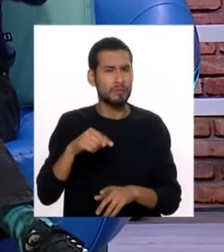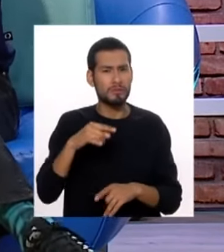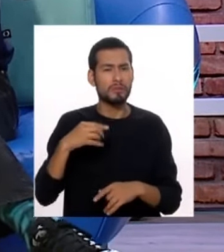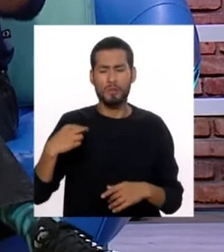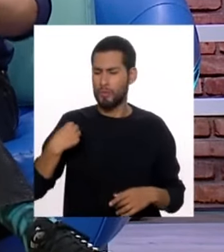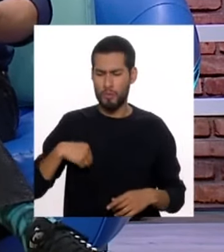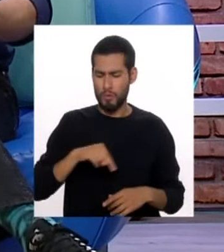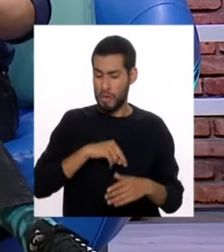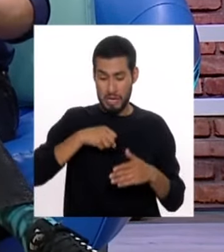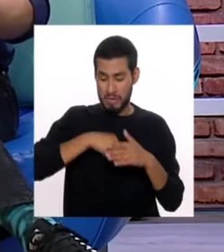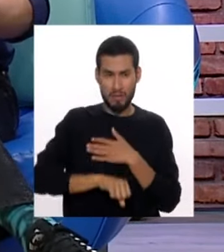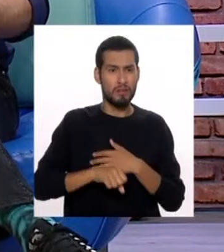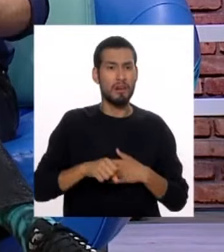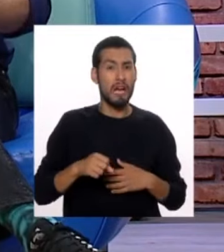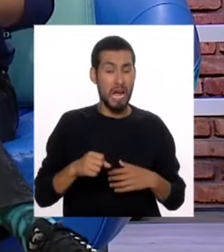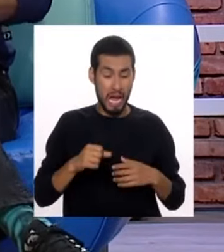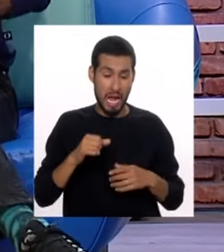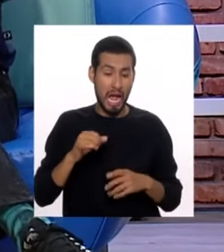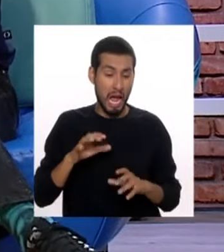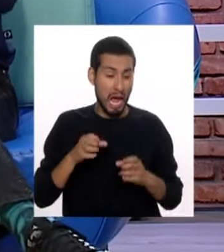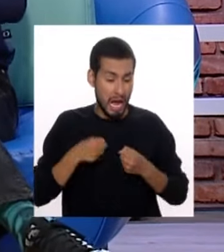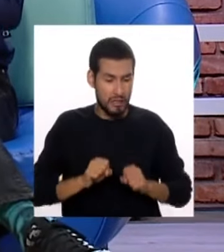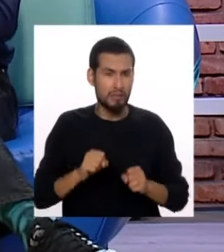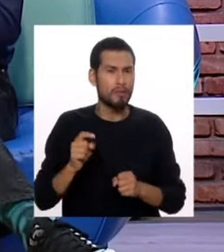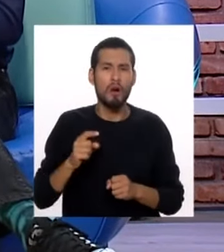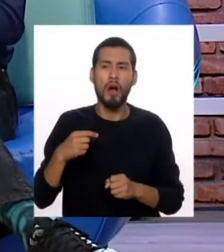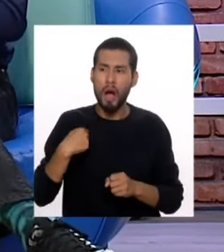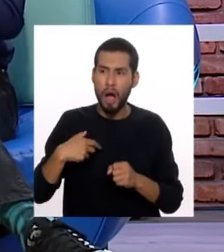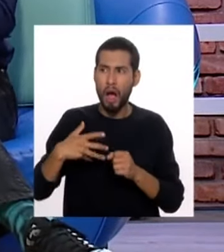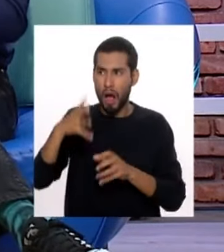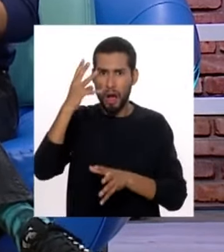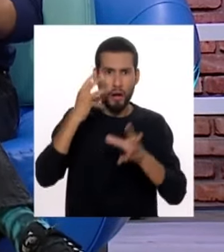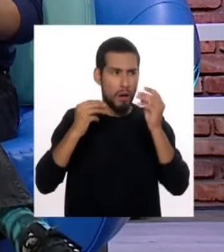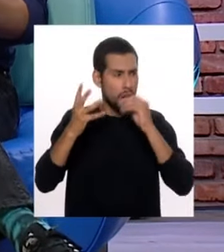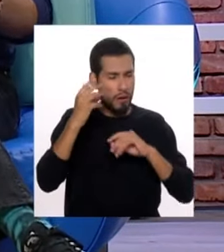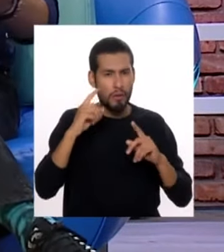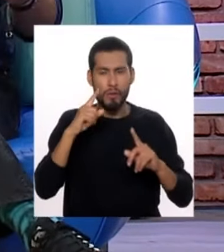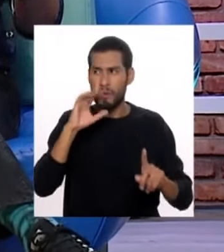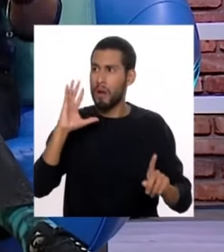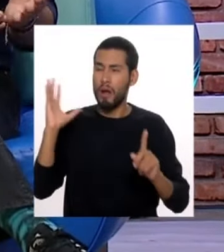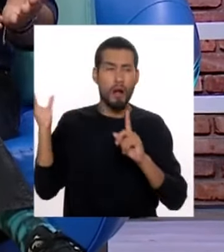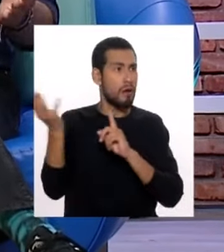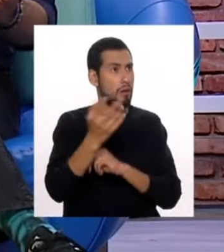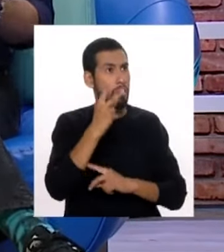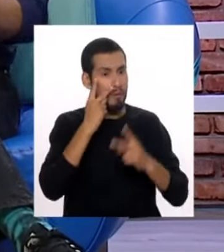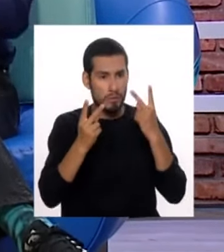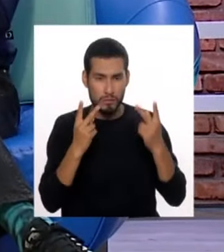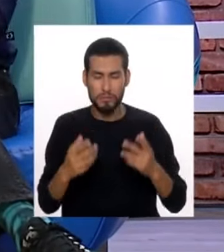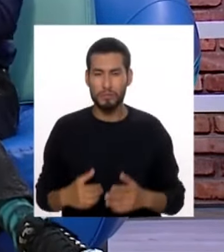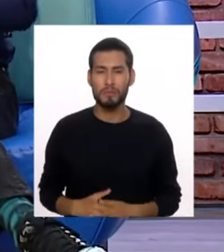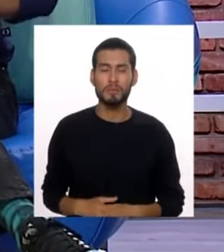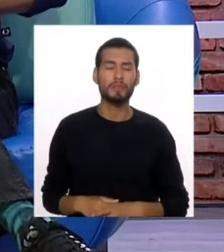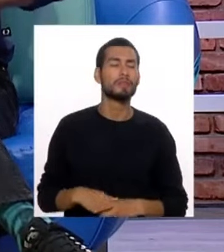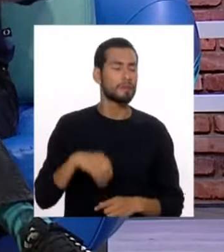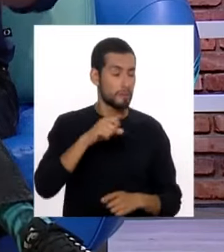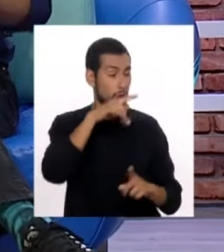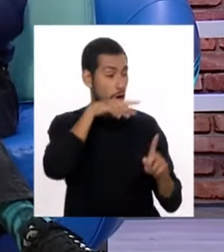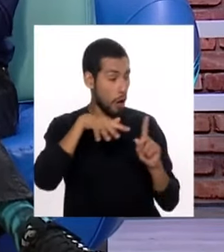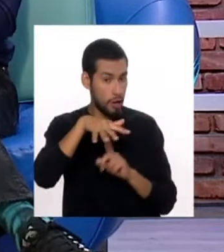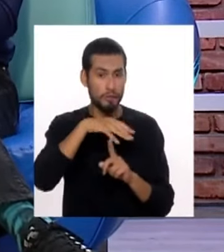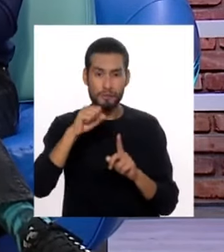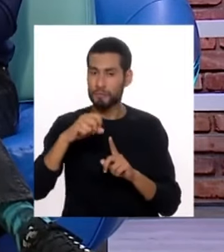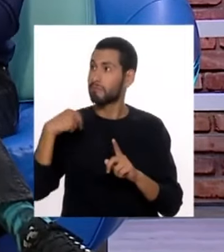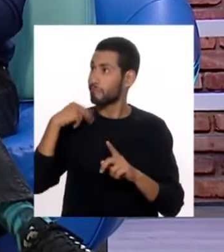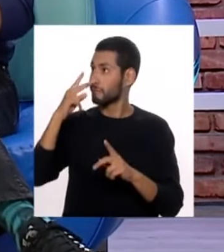no nacemos de cierta manera, nosotros nos vamos haciendo según lo que nosotros vamos viendo. contexto, ¿no? Exacto, según el